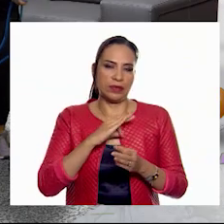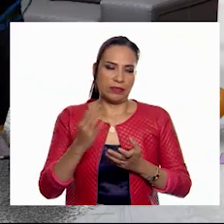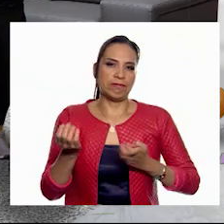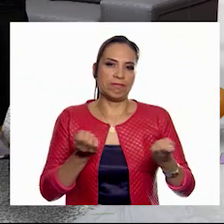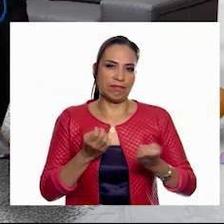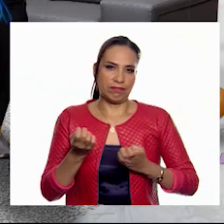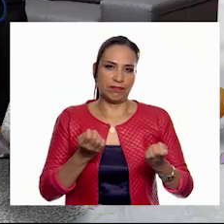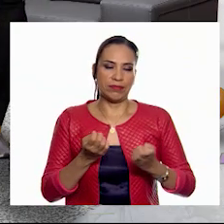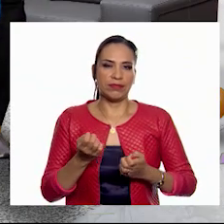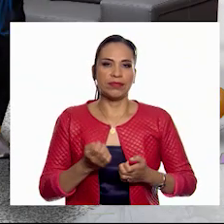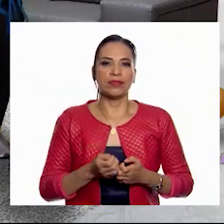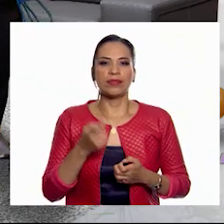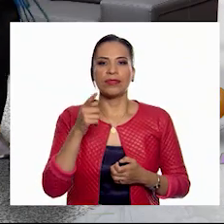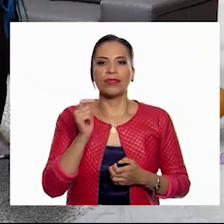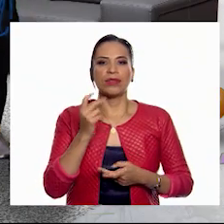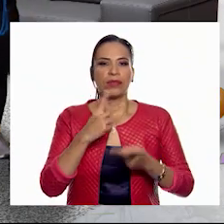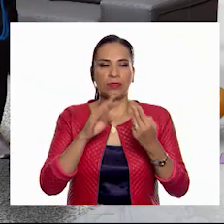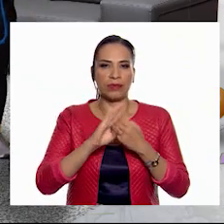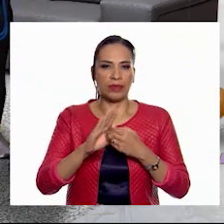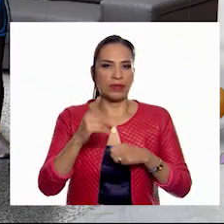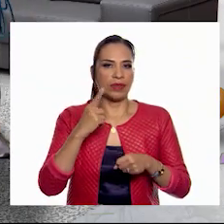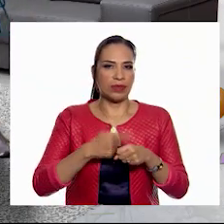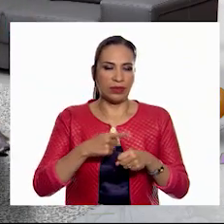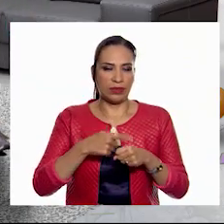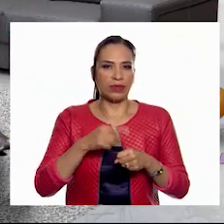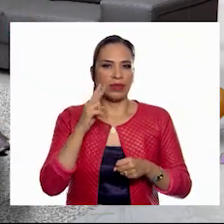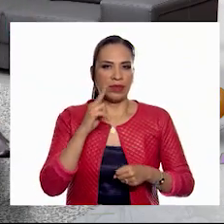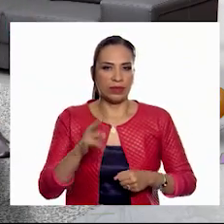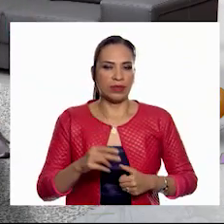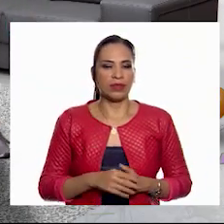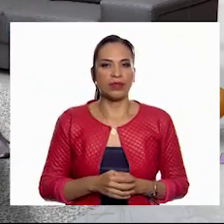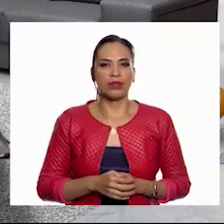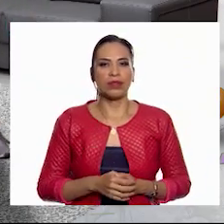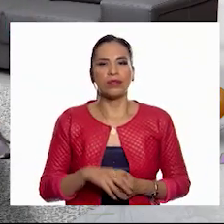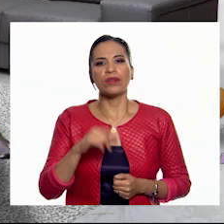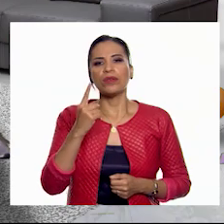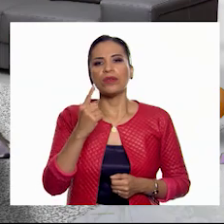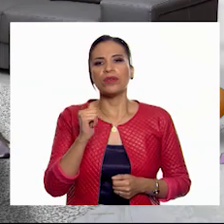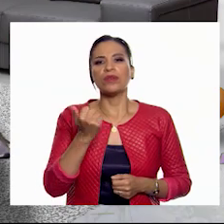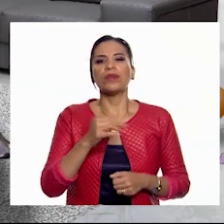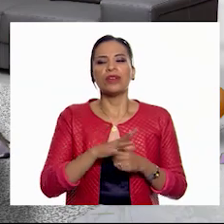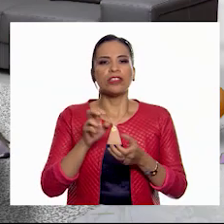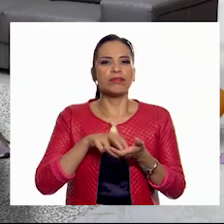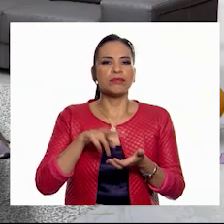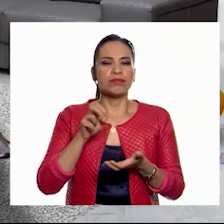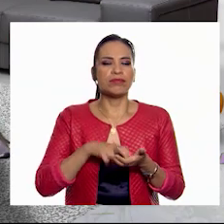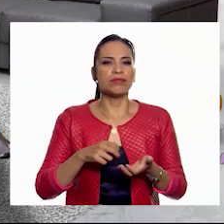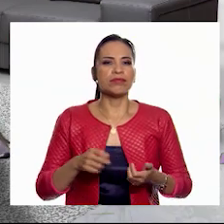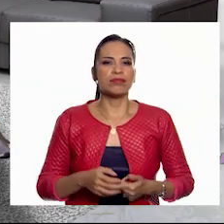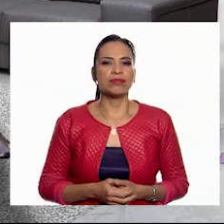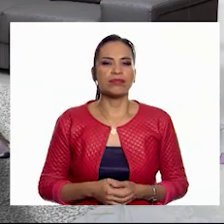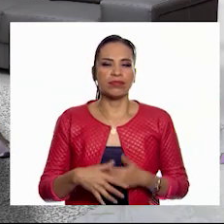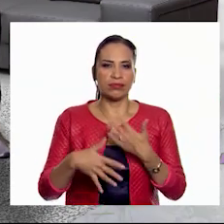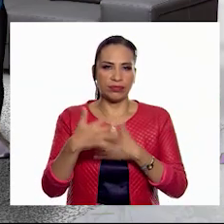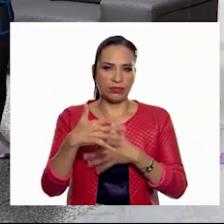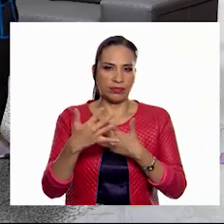ejercicio y eso previene enfermedades. Justo. Propon tú ahora un número de saltos, Jorge. ¿Qué te parece? Quince. De